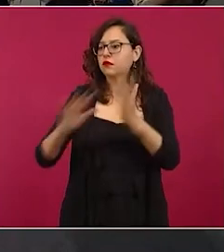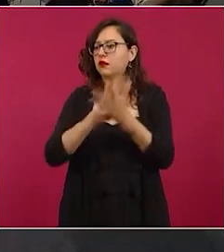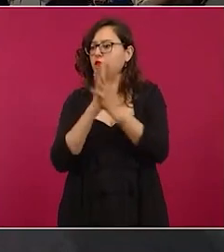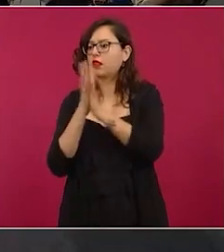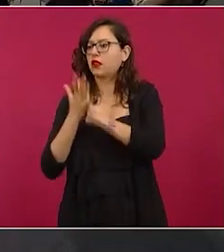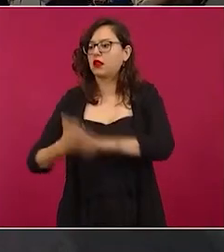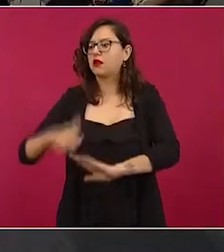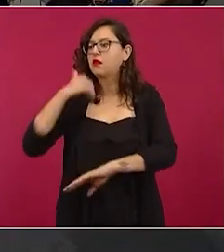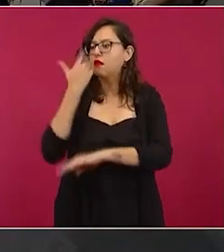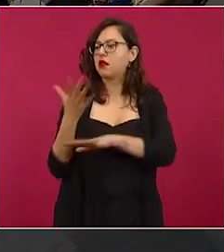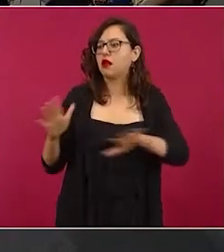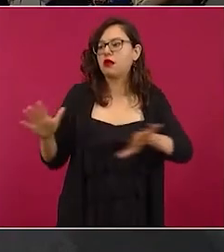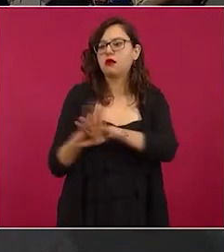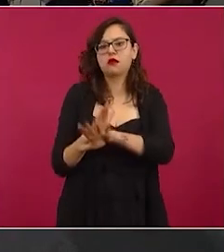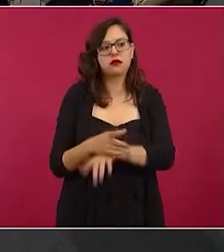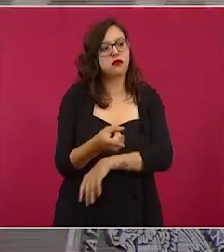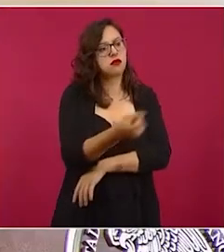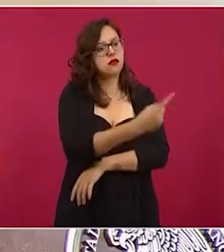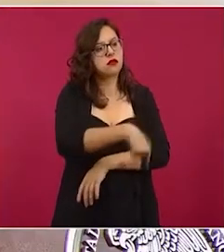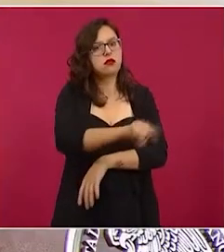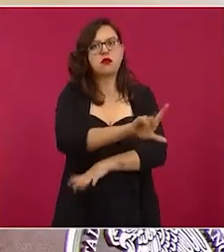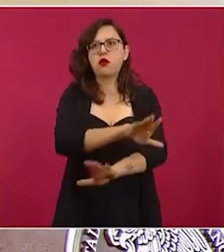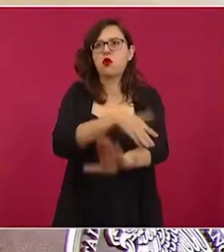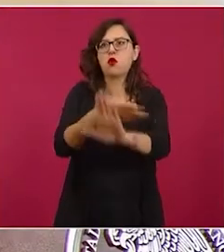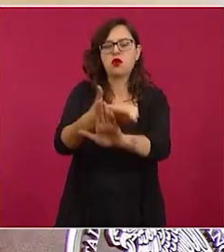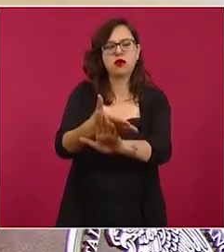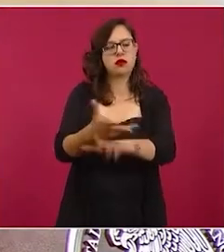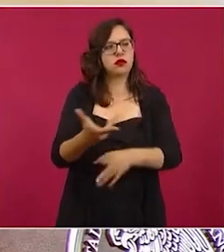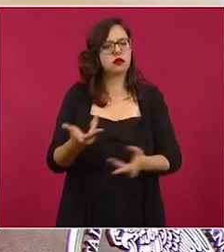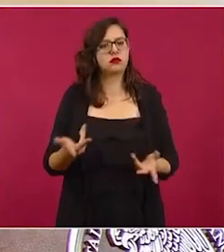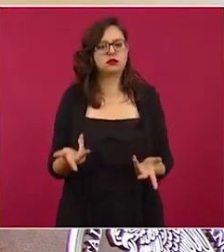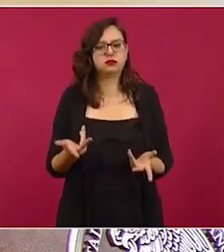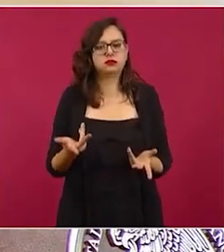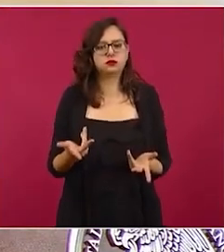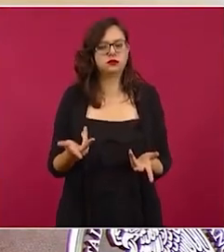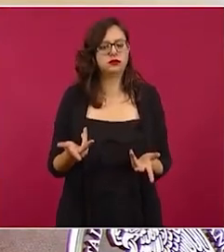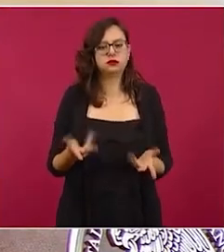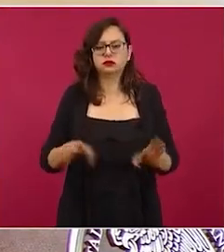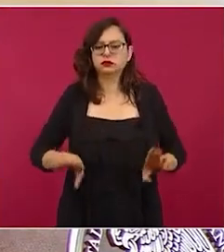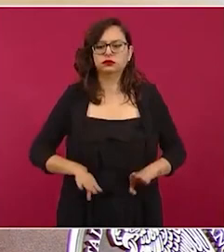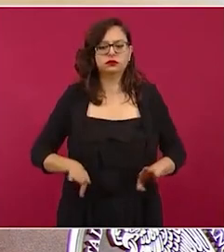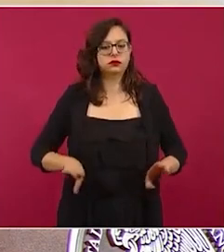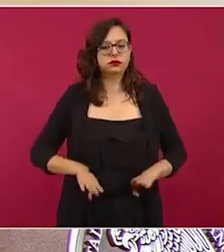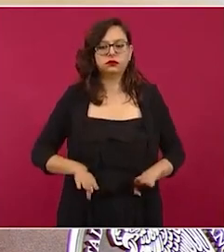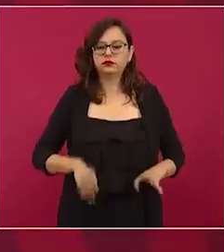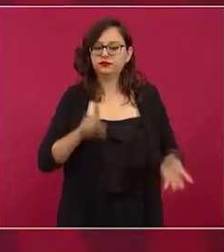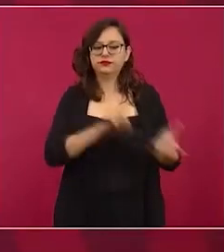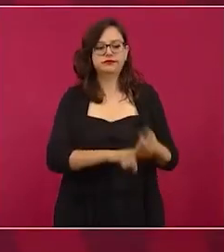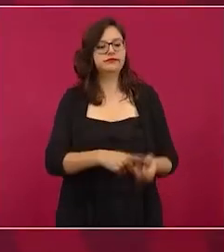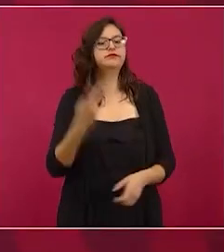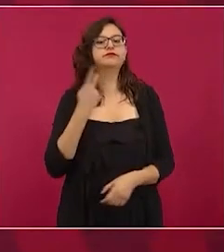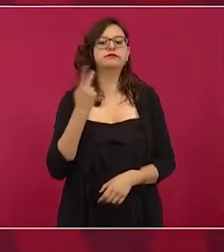que es una postura totalmente política.